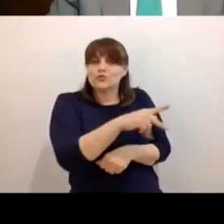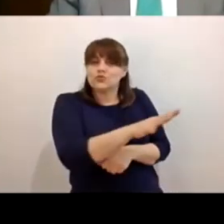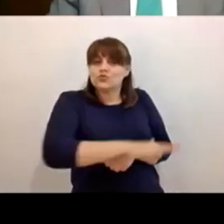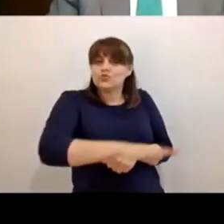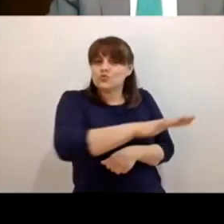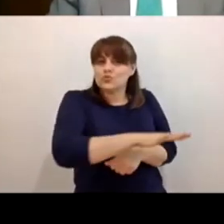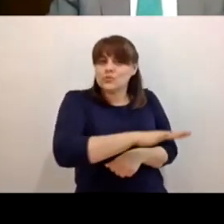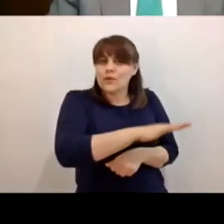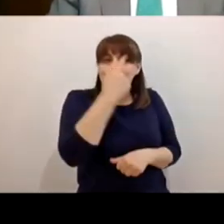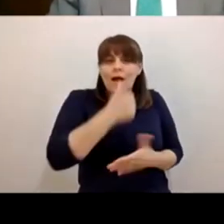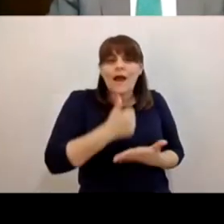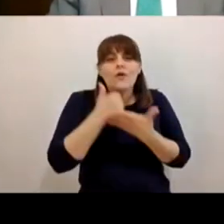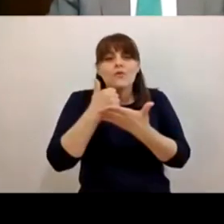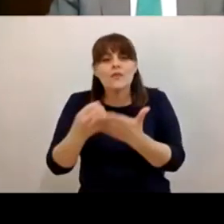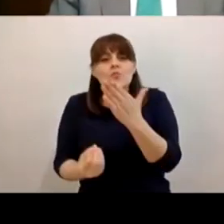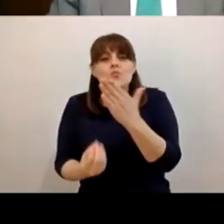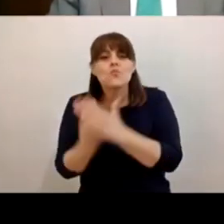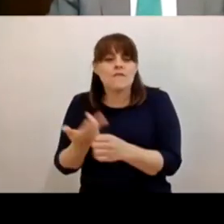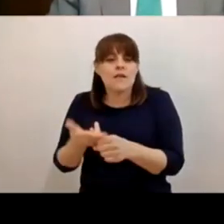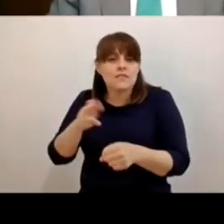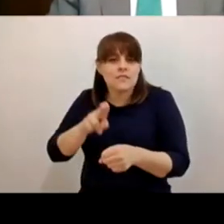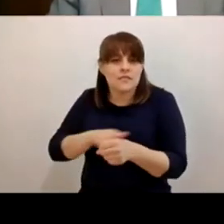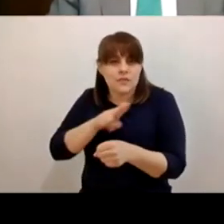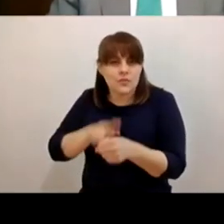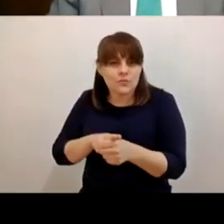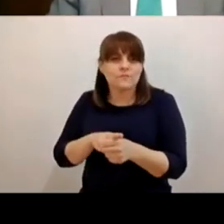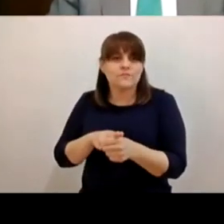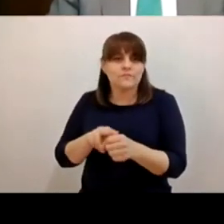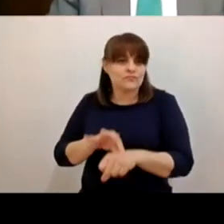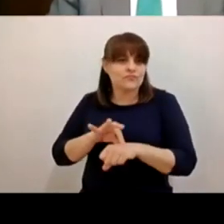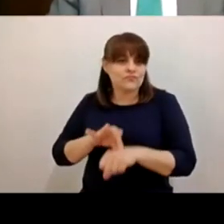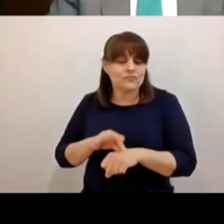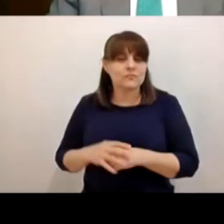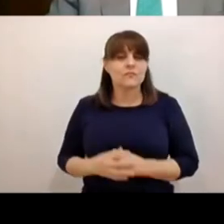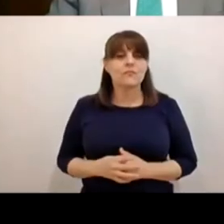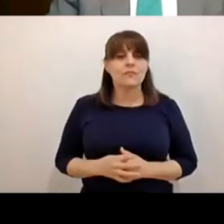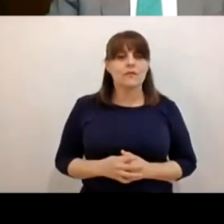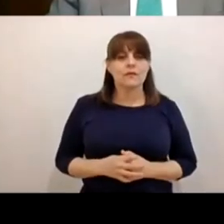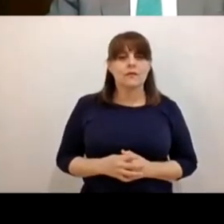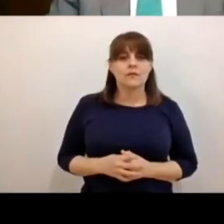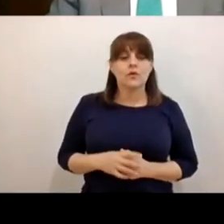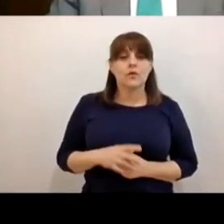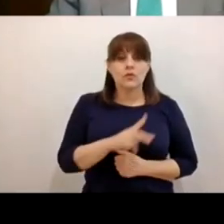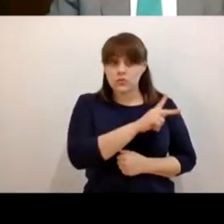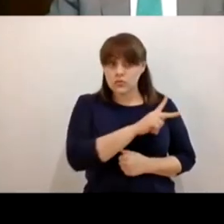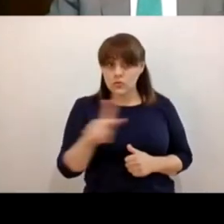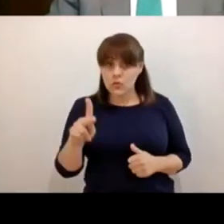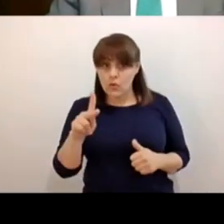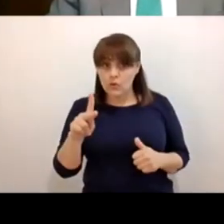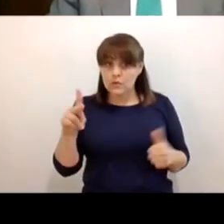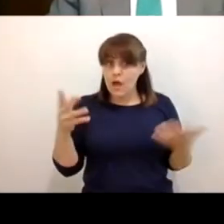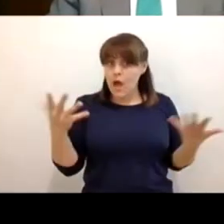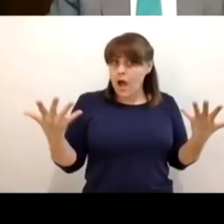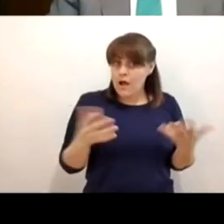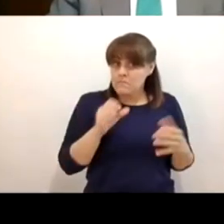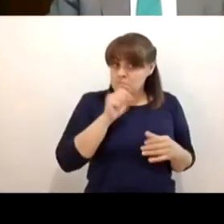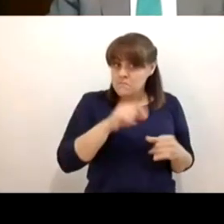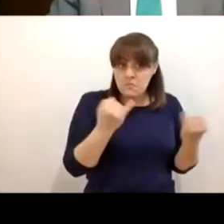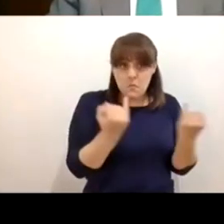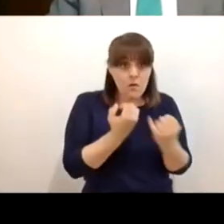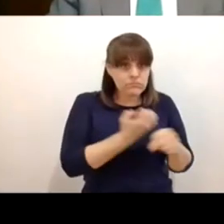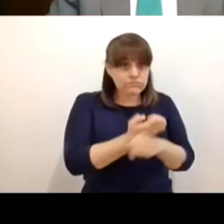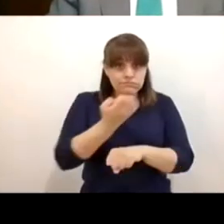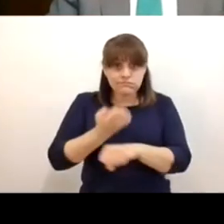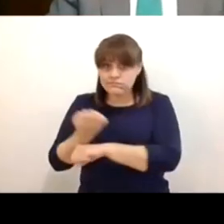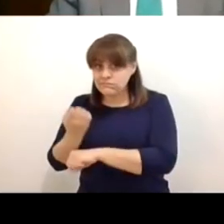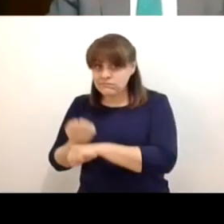nueva realidad han tenido que ajustarse es decir que no todo mundo va a actuar de la misma manera en cada municipio en cada lugar cómo